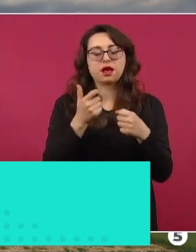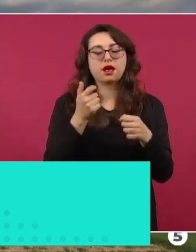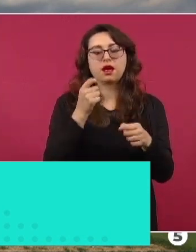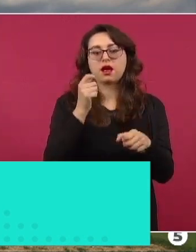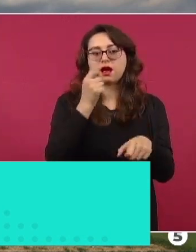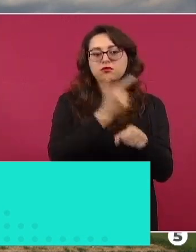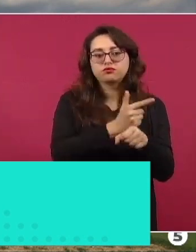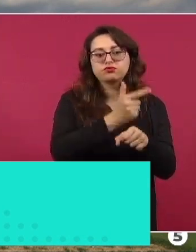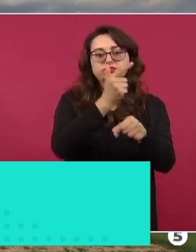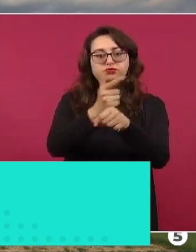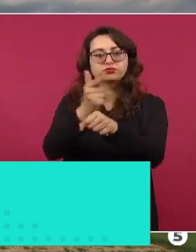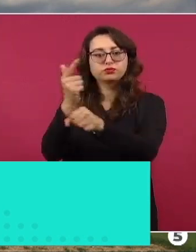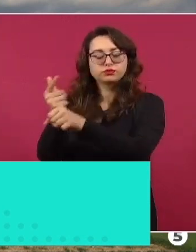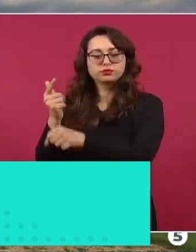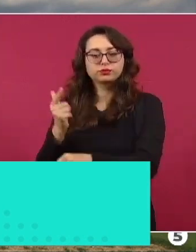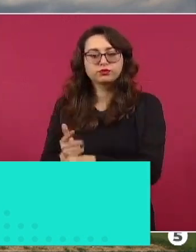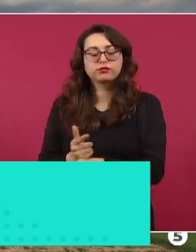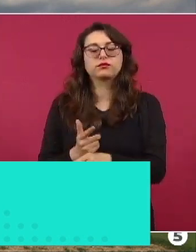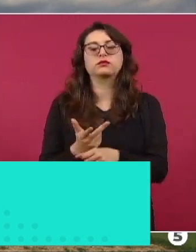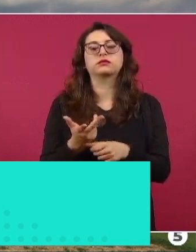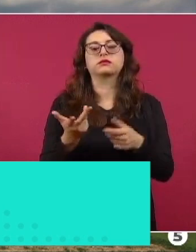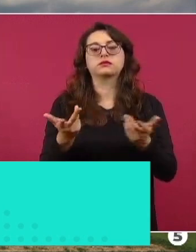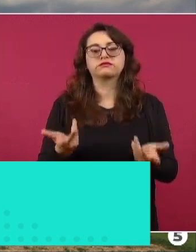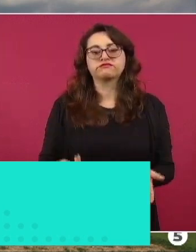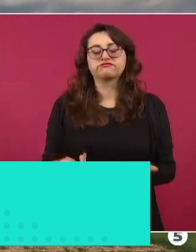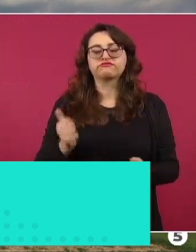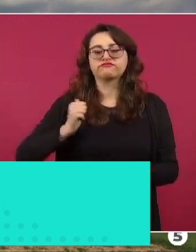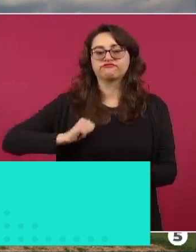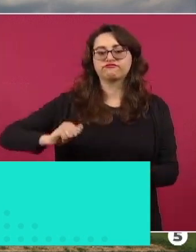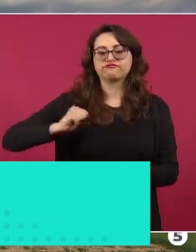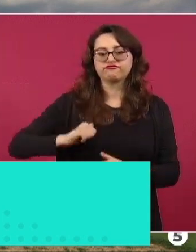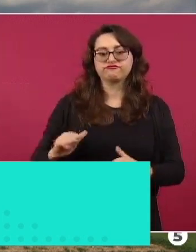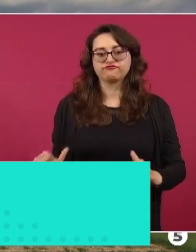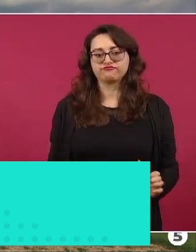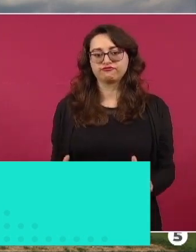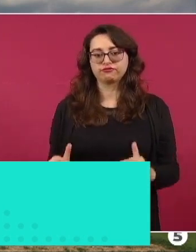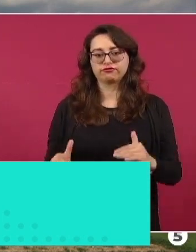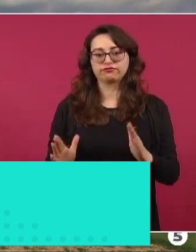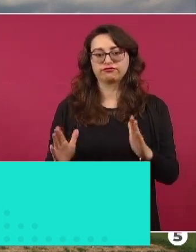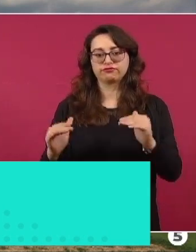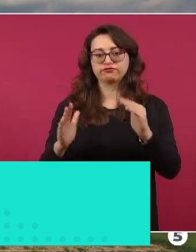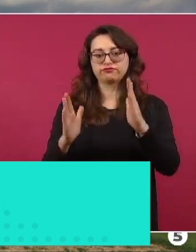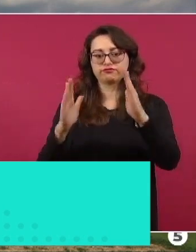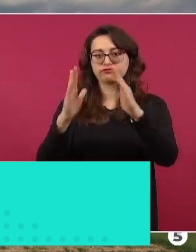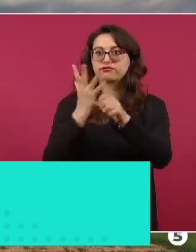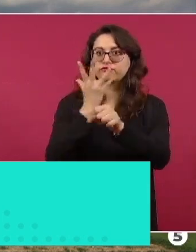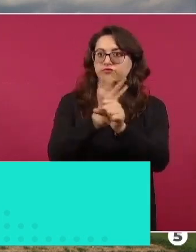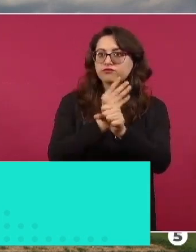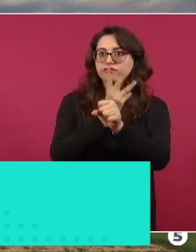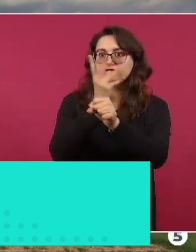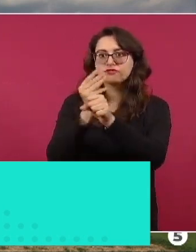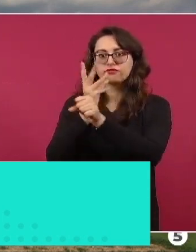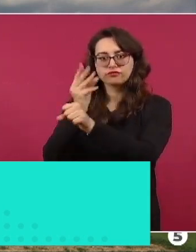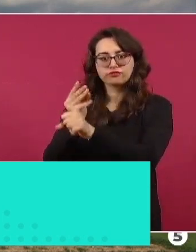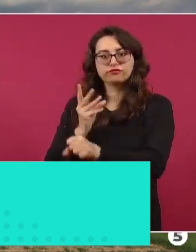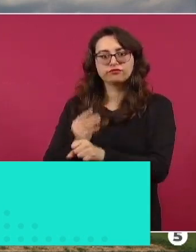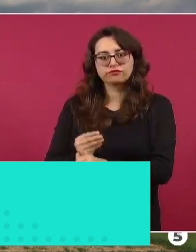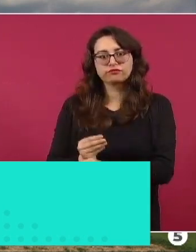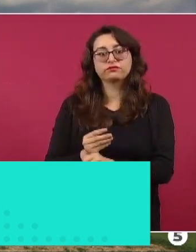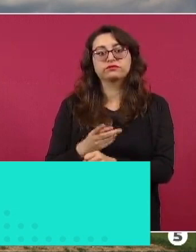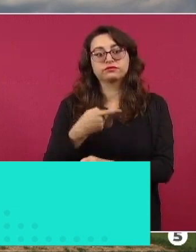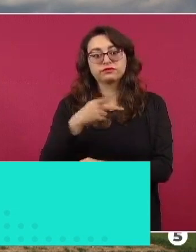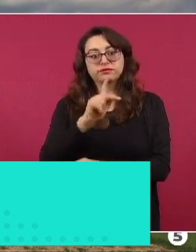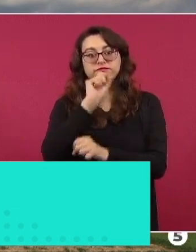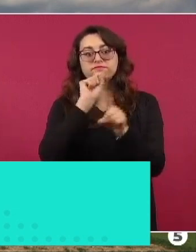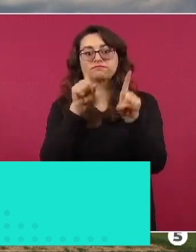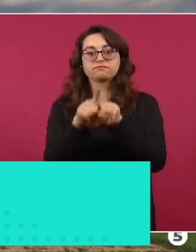conservación tanto de las estructuras arqueológicas como también de restos